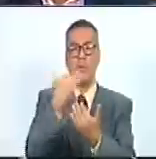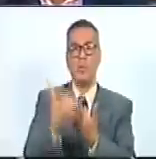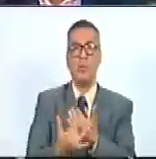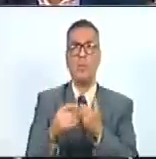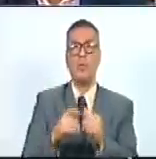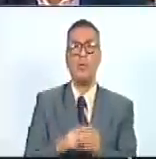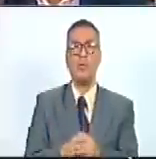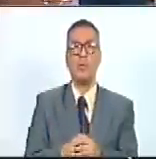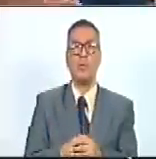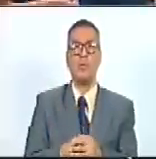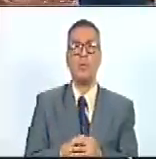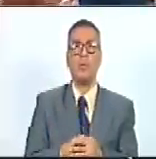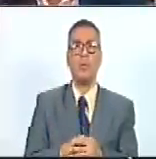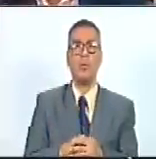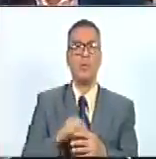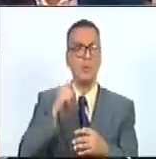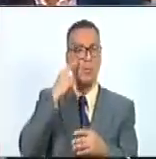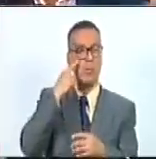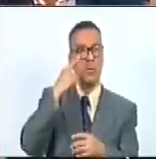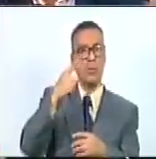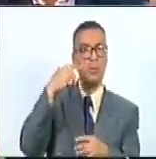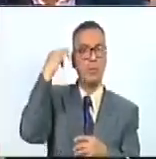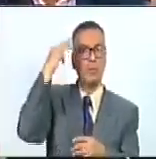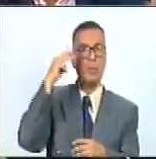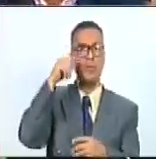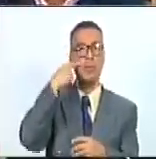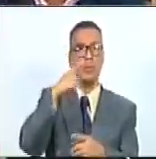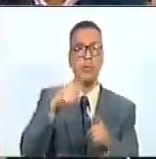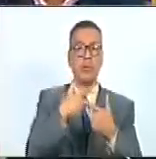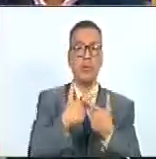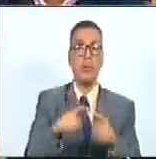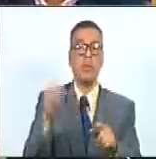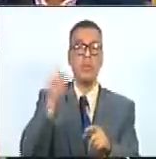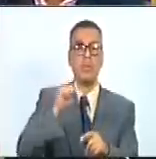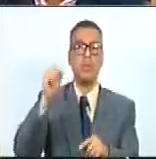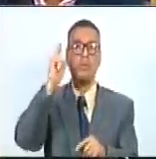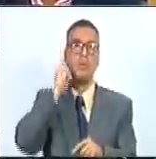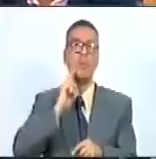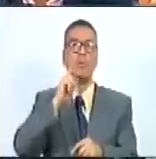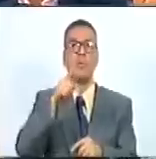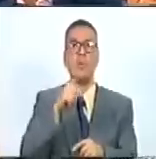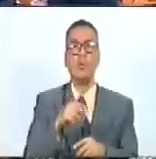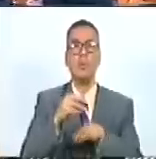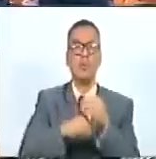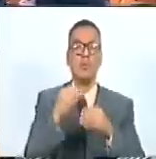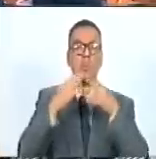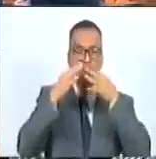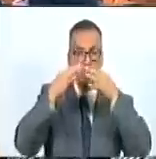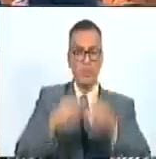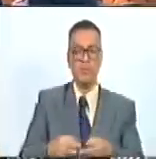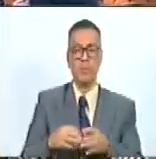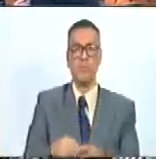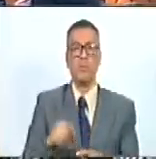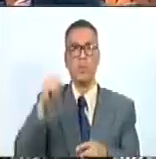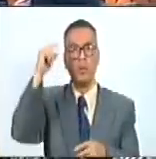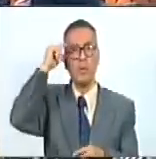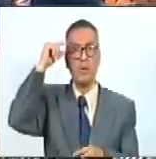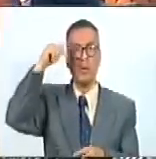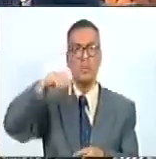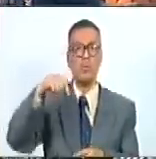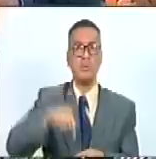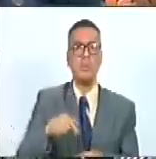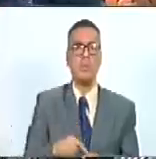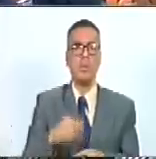visionario del libertador Simón Bolívar se hiciera realidad hoy entonces